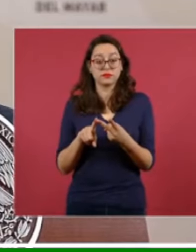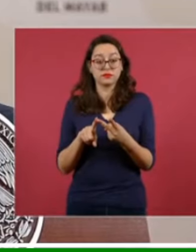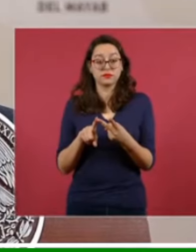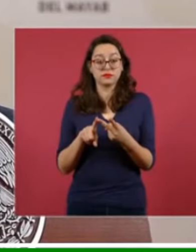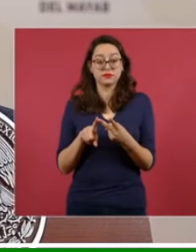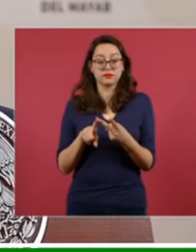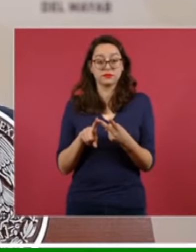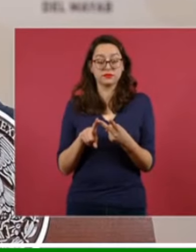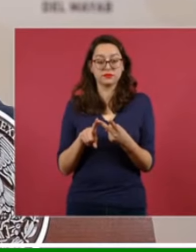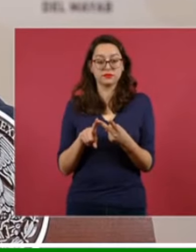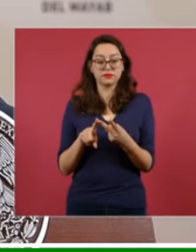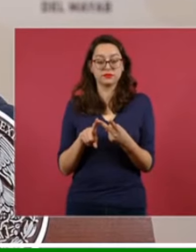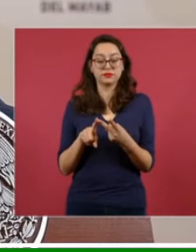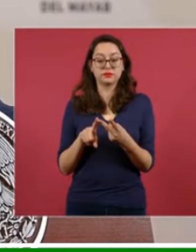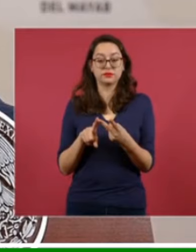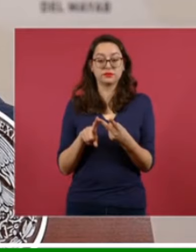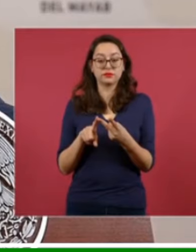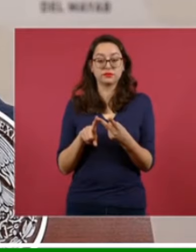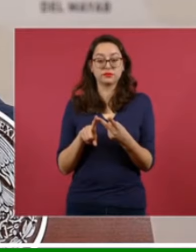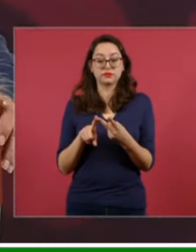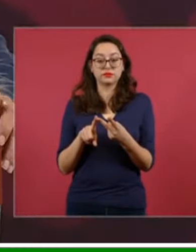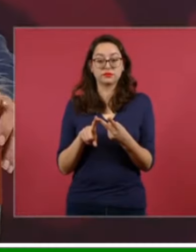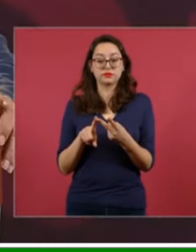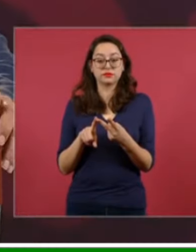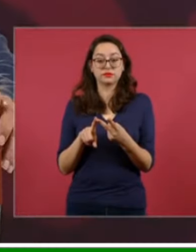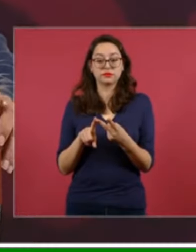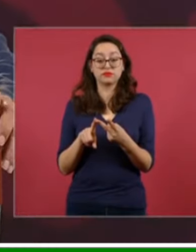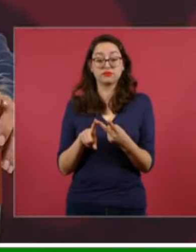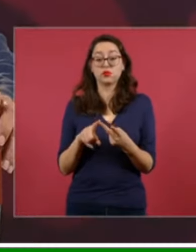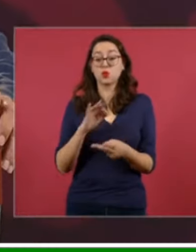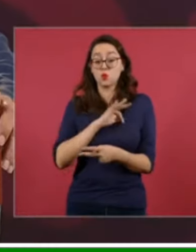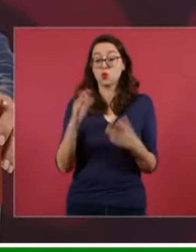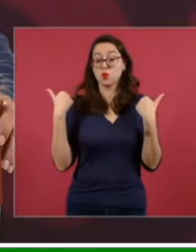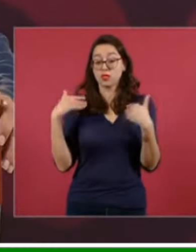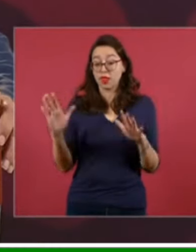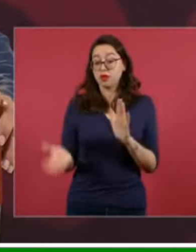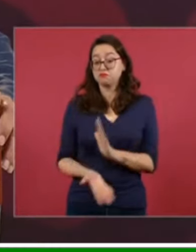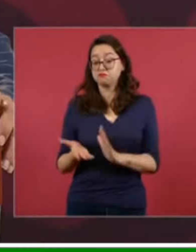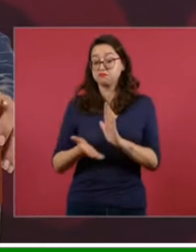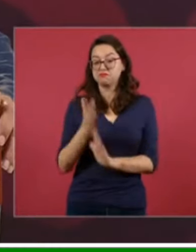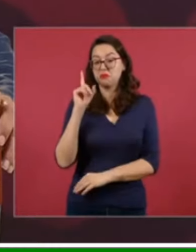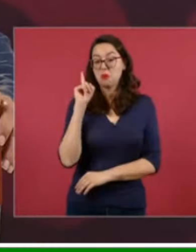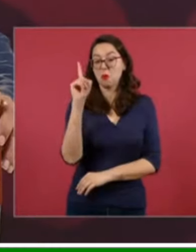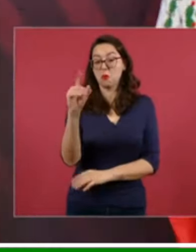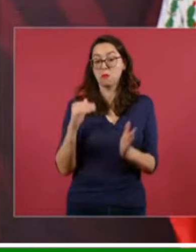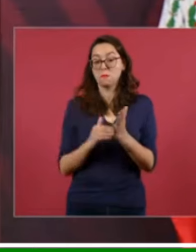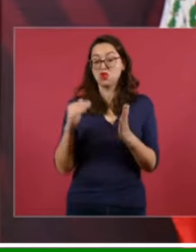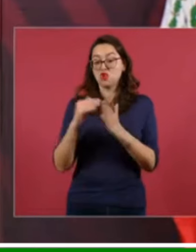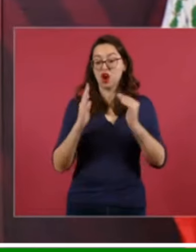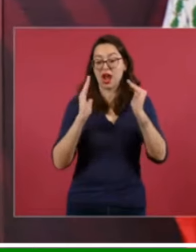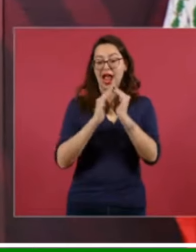se pueden construir hasta un millón de viviendas por año.